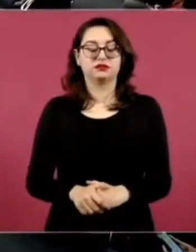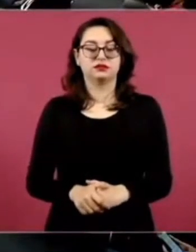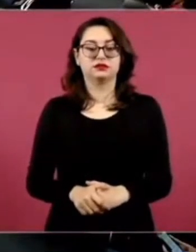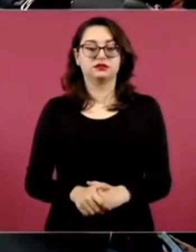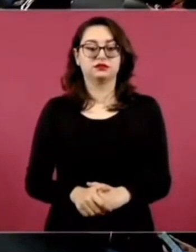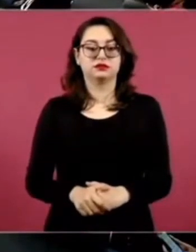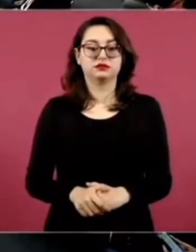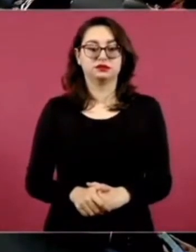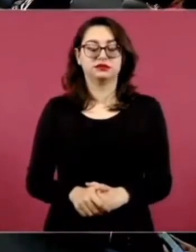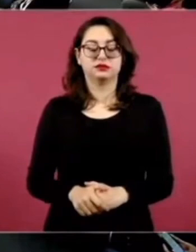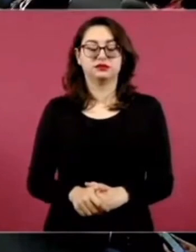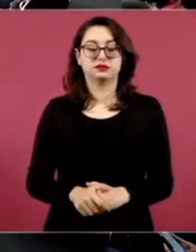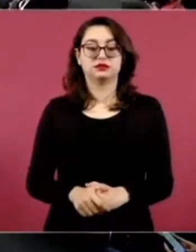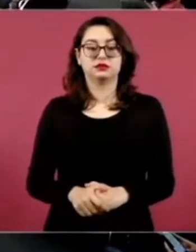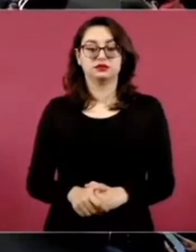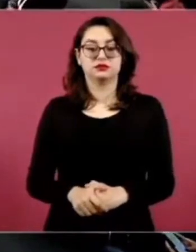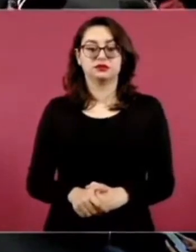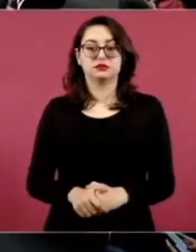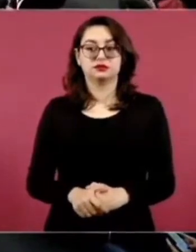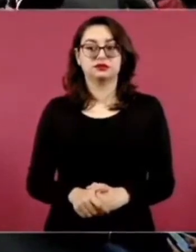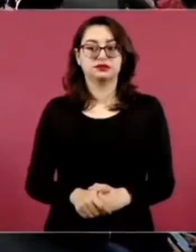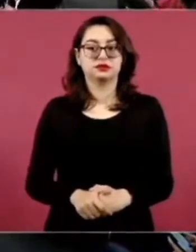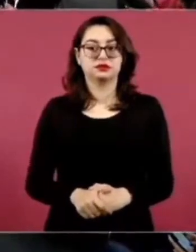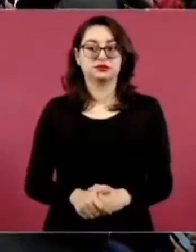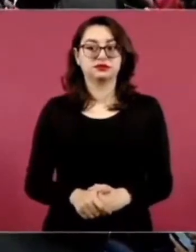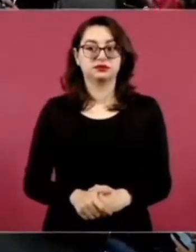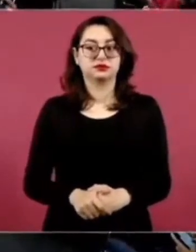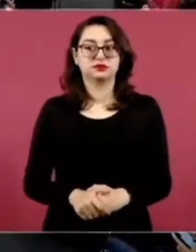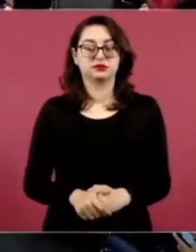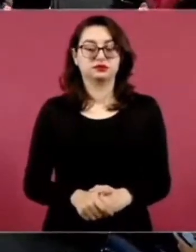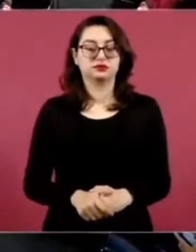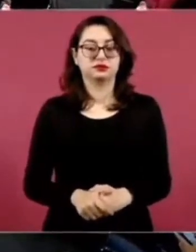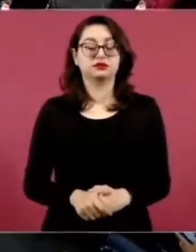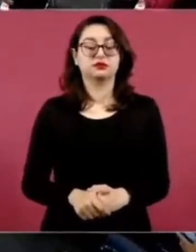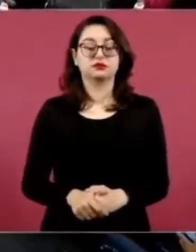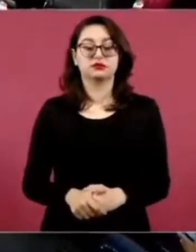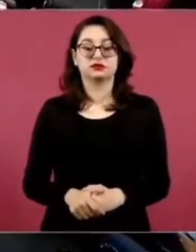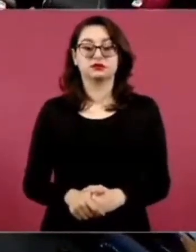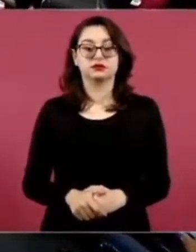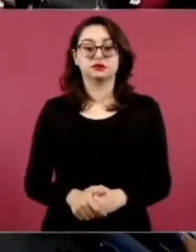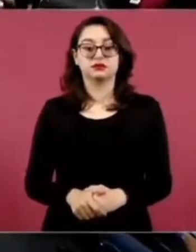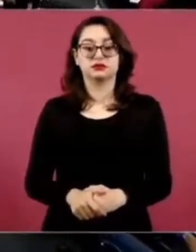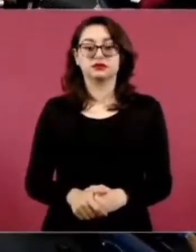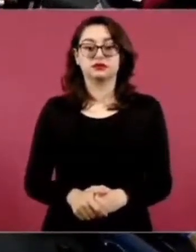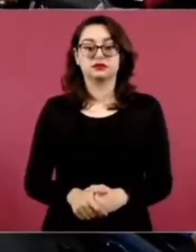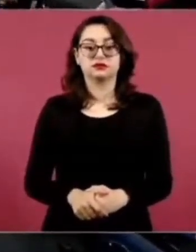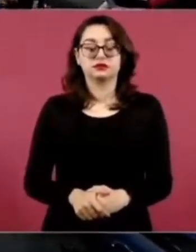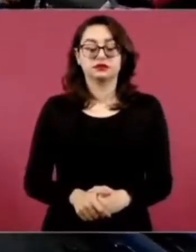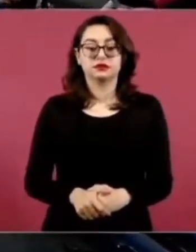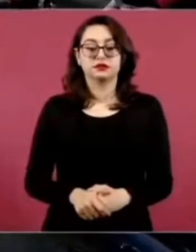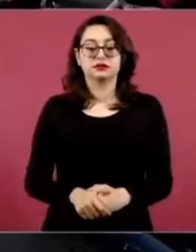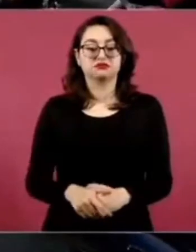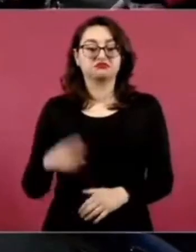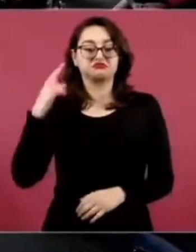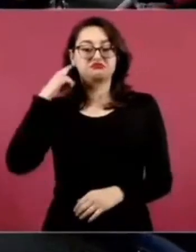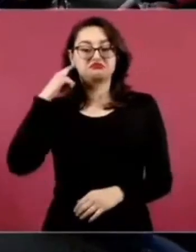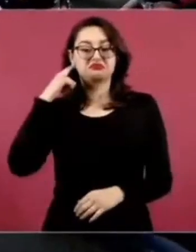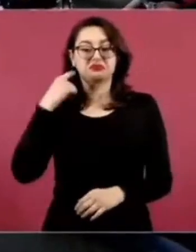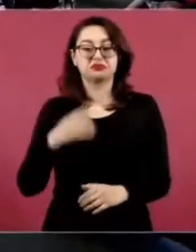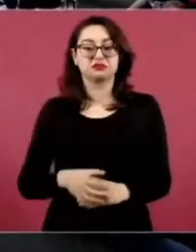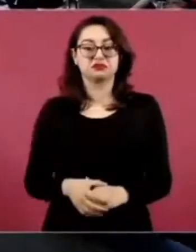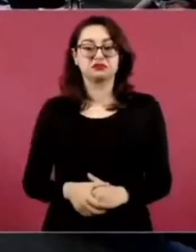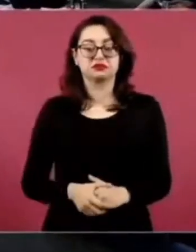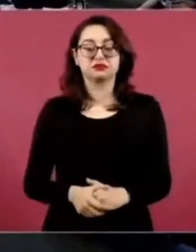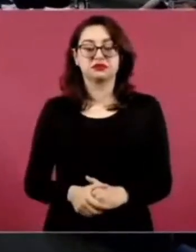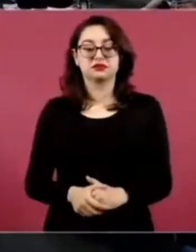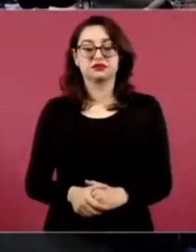¿Dónde está su carcuridad? Lo explicó de manera muy rápida el subsecretario. Es un tema muy importante por el